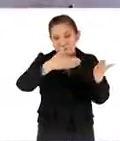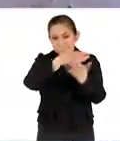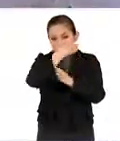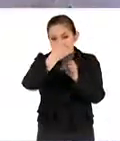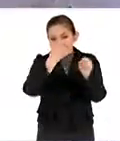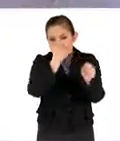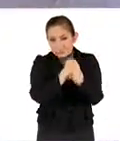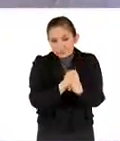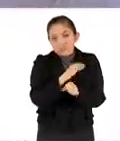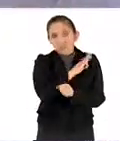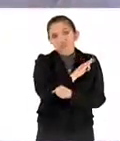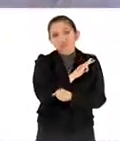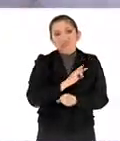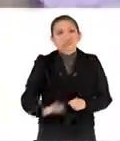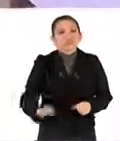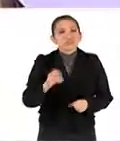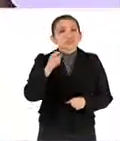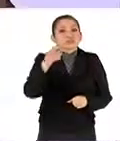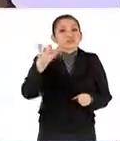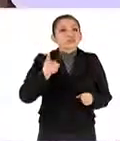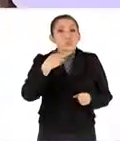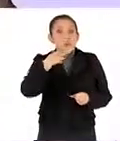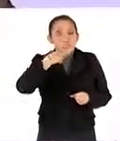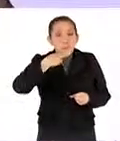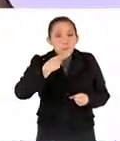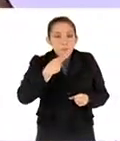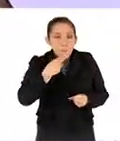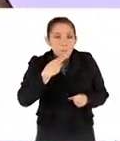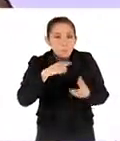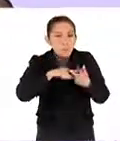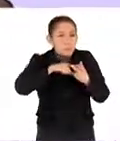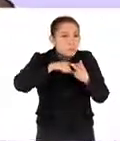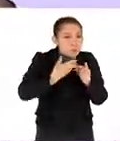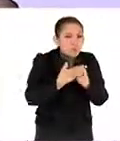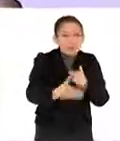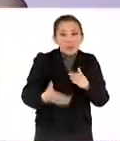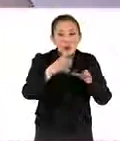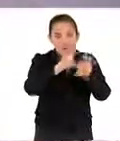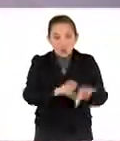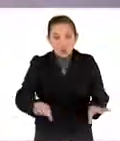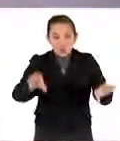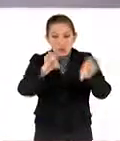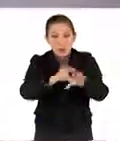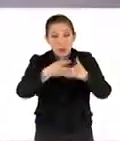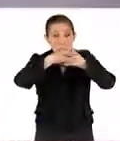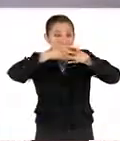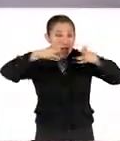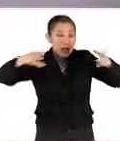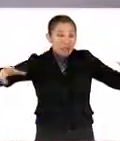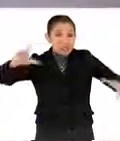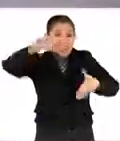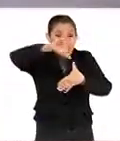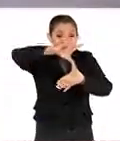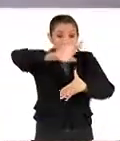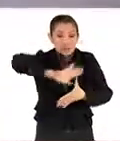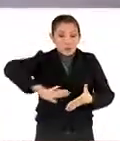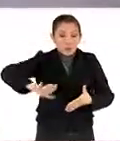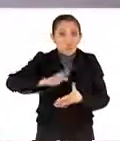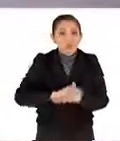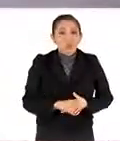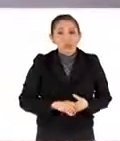podamos tener este funcionando la computadora más grande de Latinoamérica.